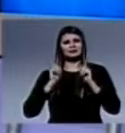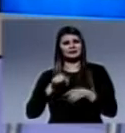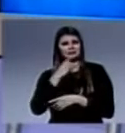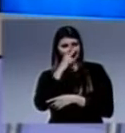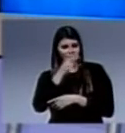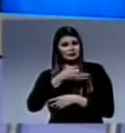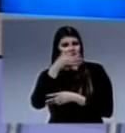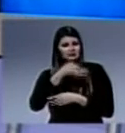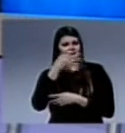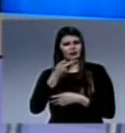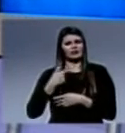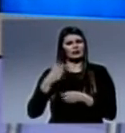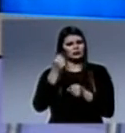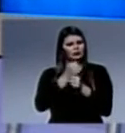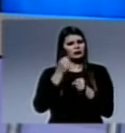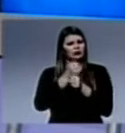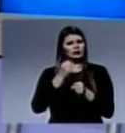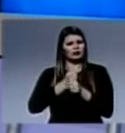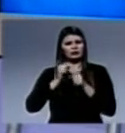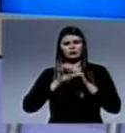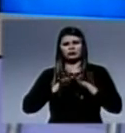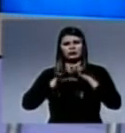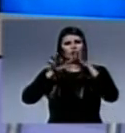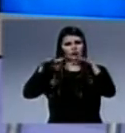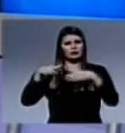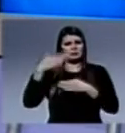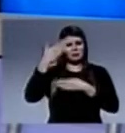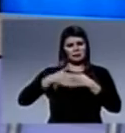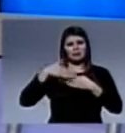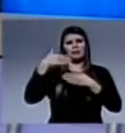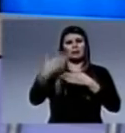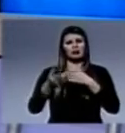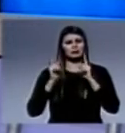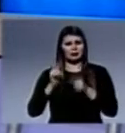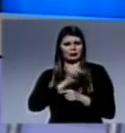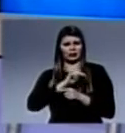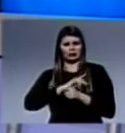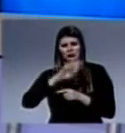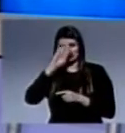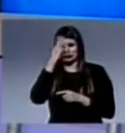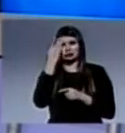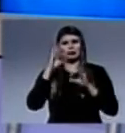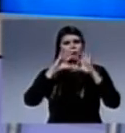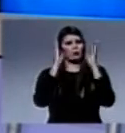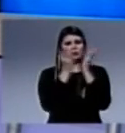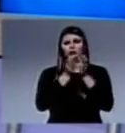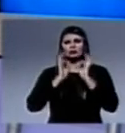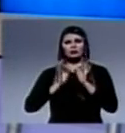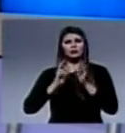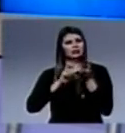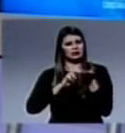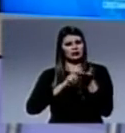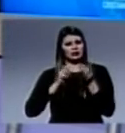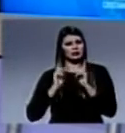más acerca de un ministerio que ha trascendido las fronteras y ya ha impactado a millones de vidas alrededor del mundo con la palabra